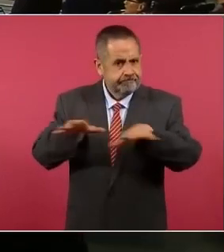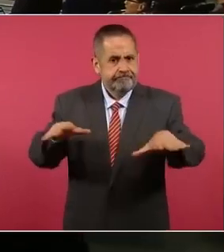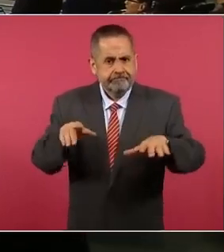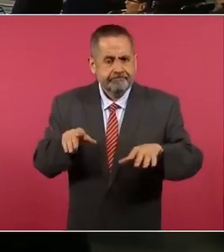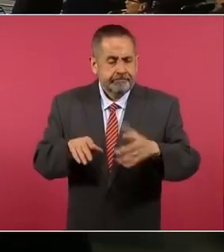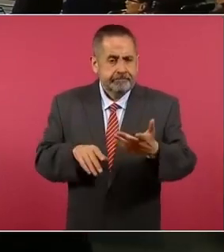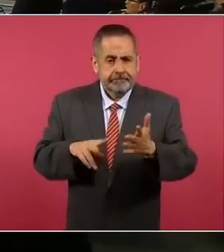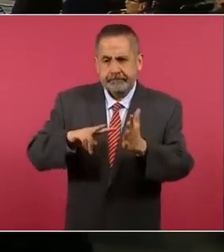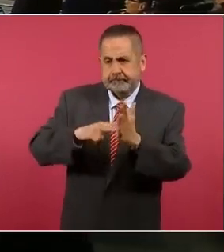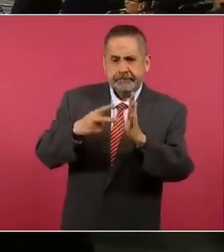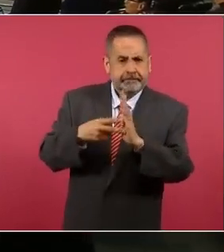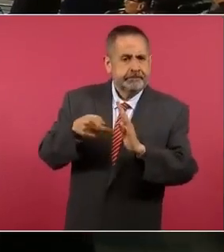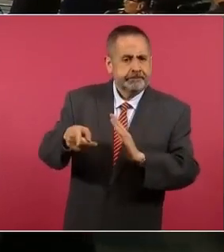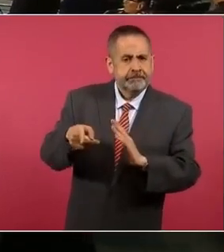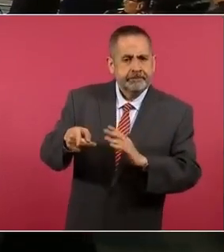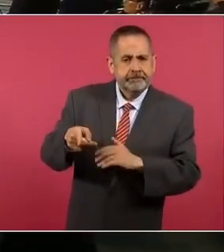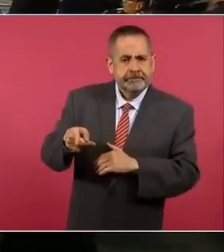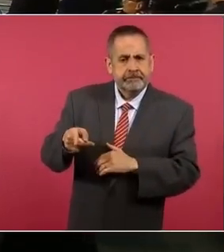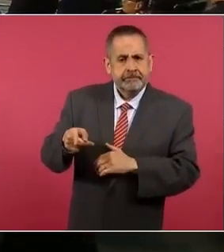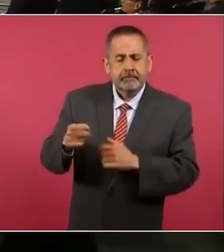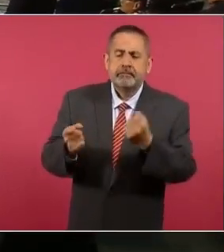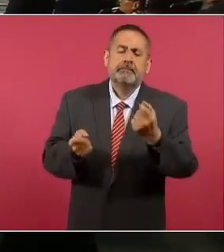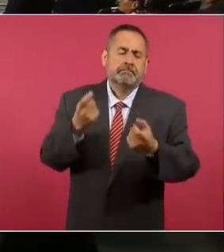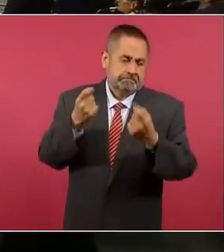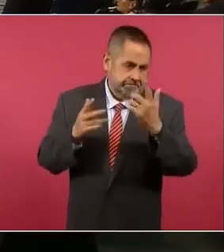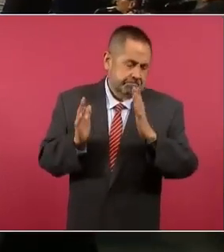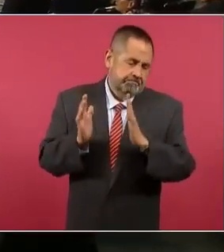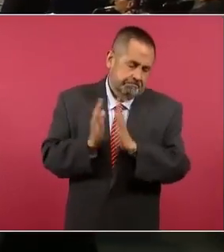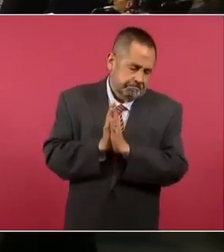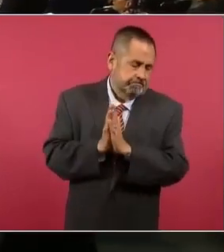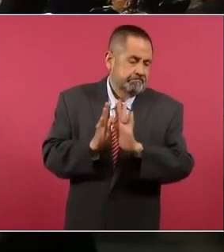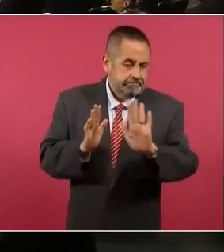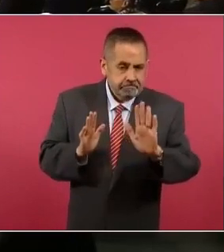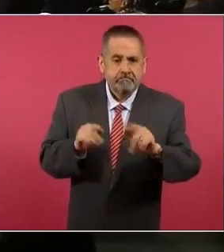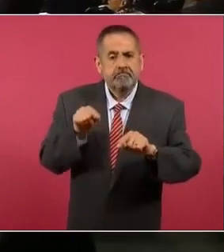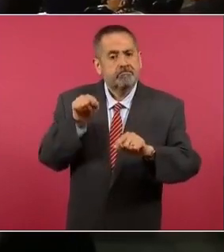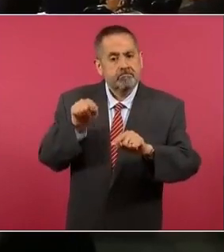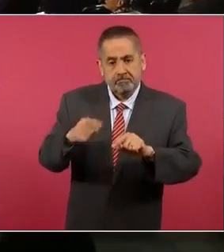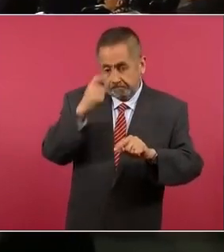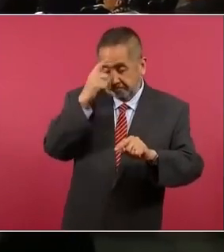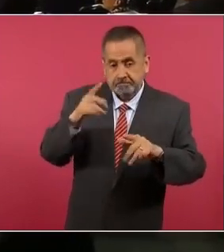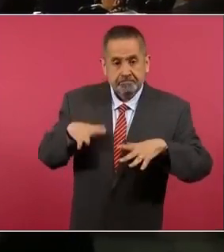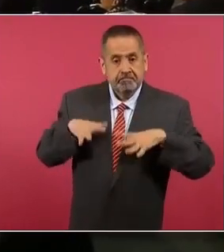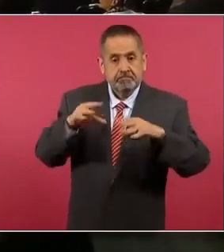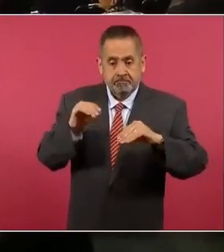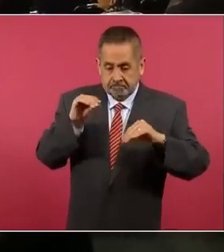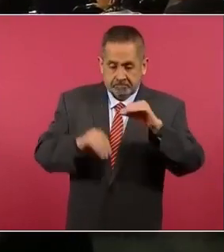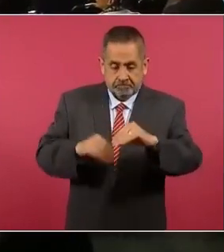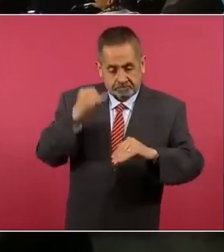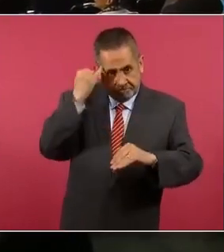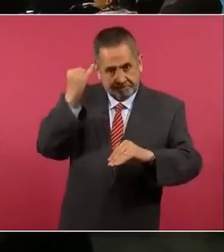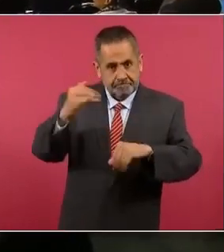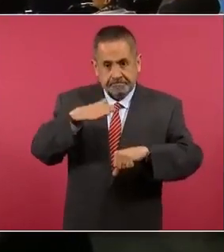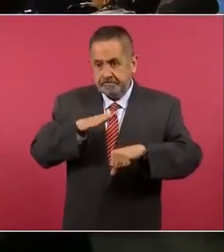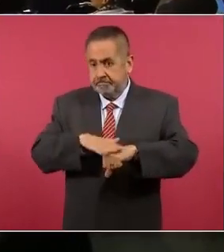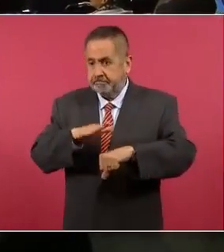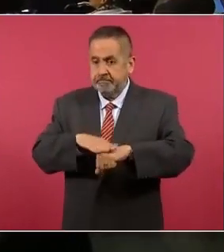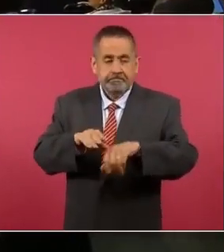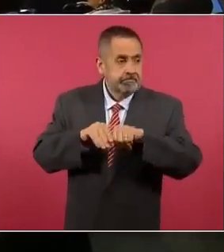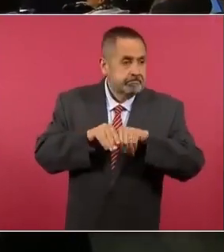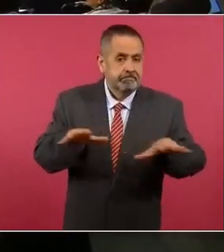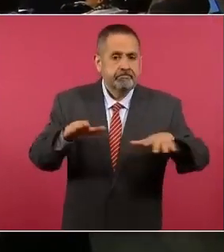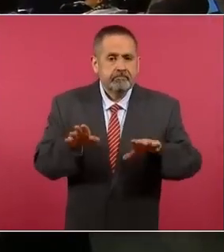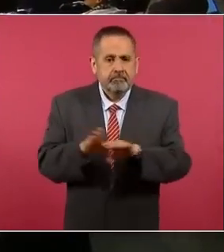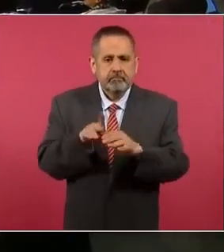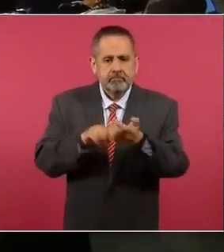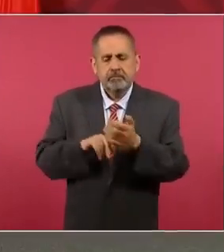ingenieros de algunos fallecidos que iniciaron con este sistema y